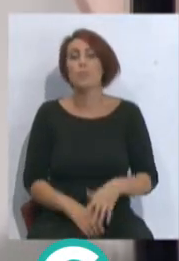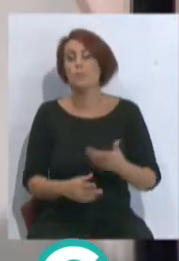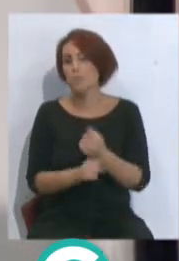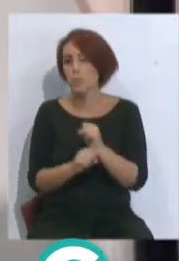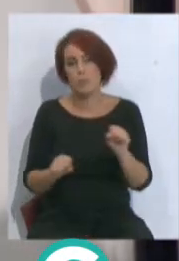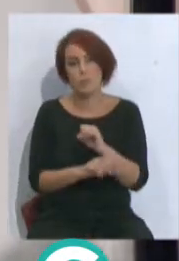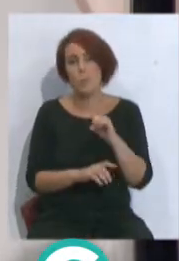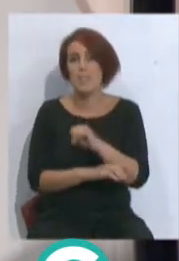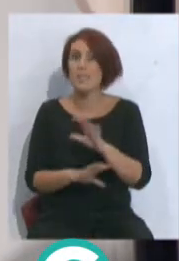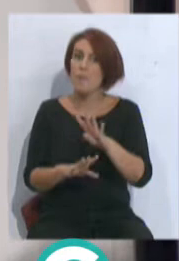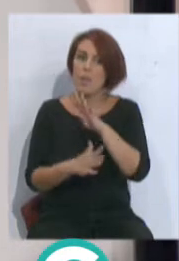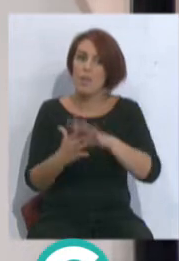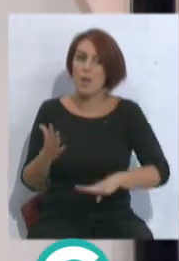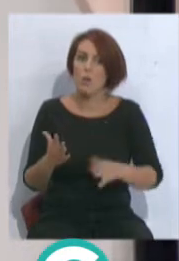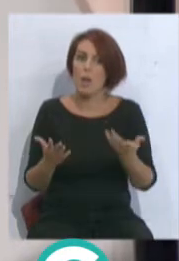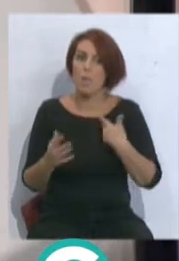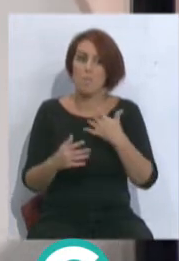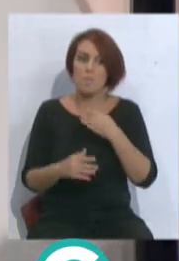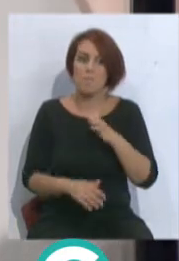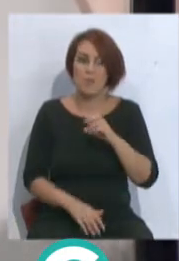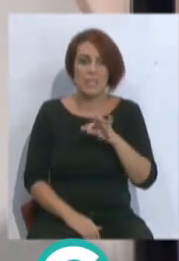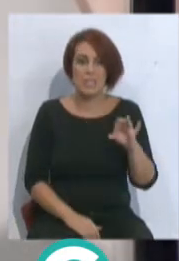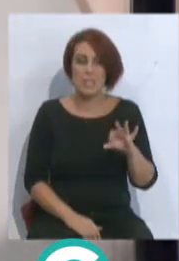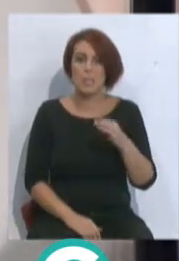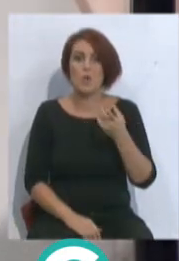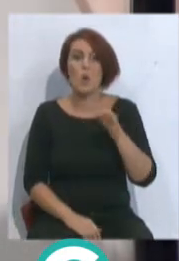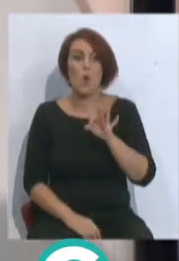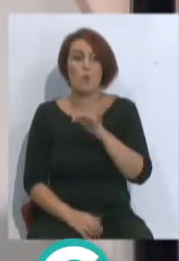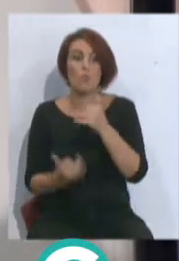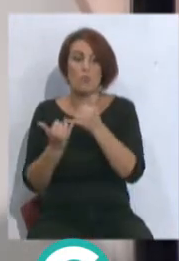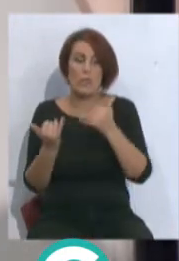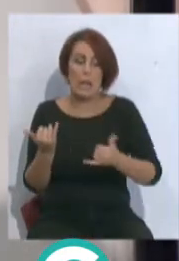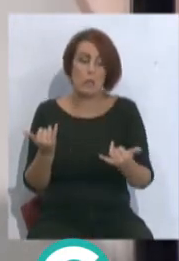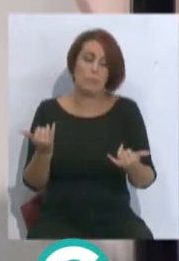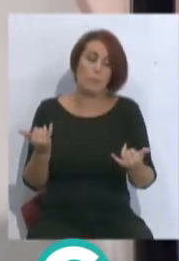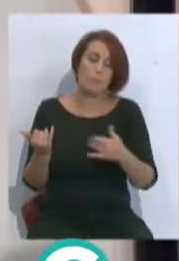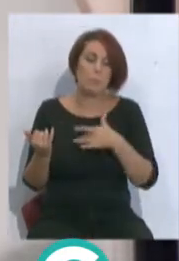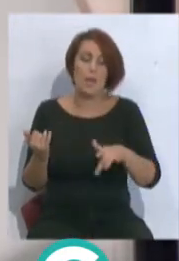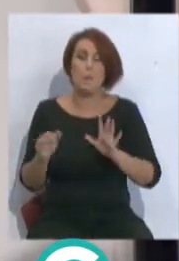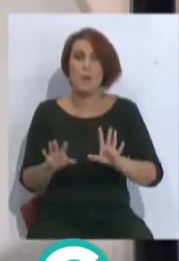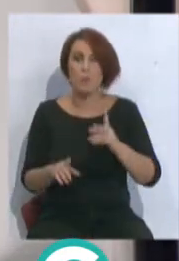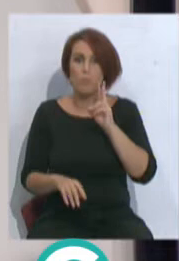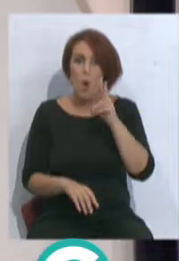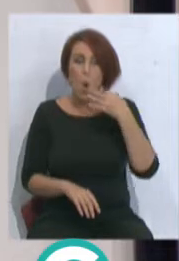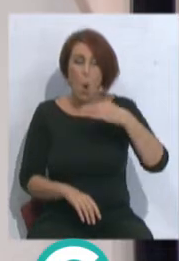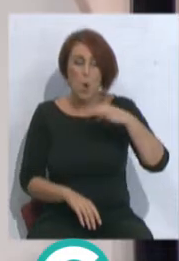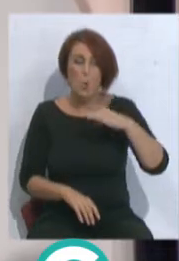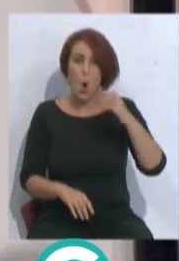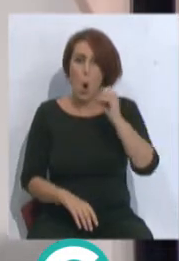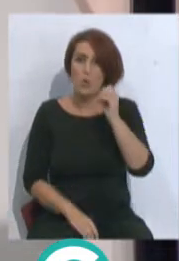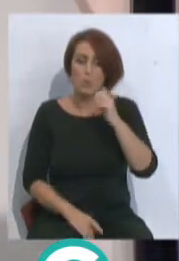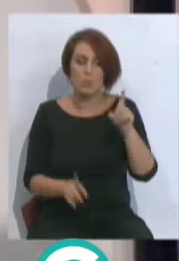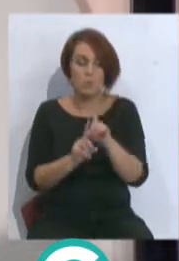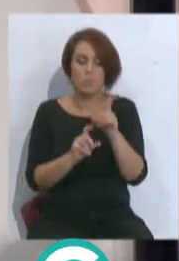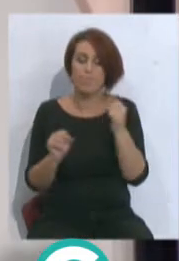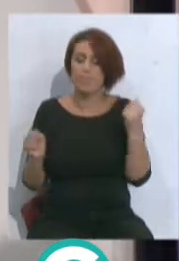El imposible, pero al Barcelona, el partido del Betis, incluso el de Rayo, hubo parte, vale, pero el único que yo veo es el los Asuna, que